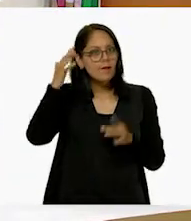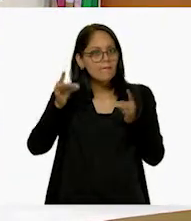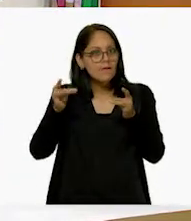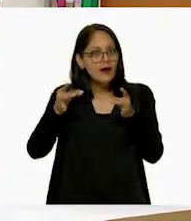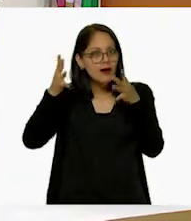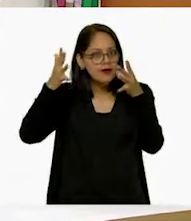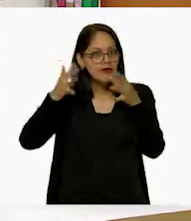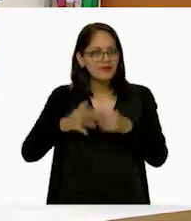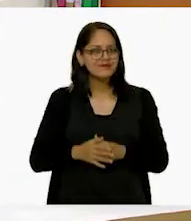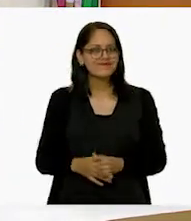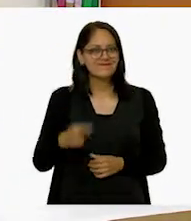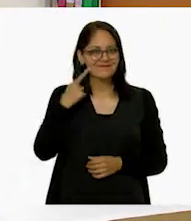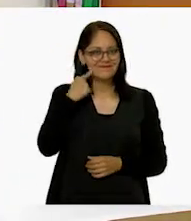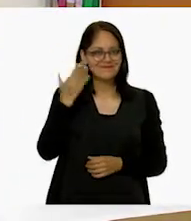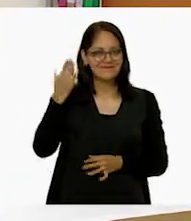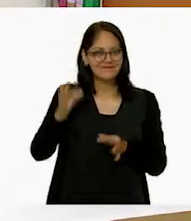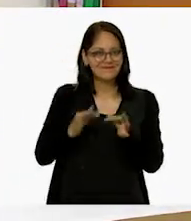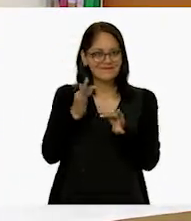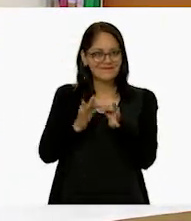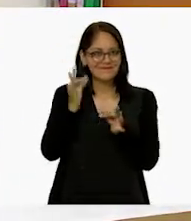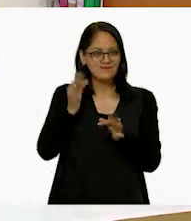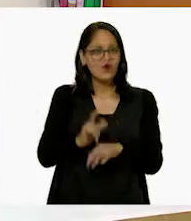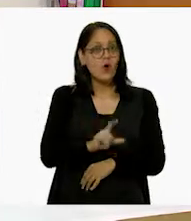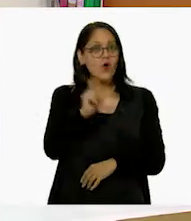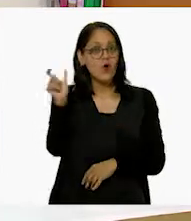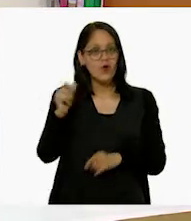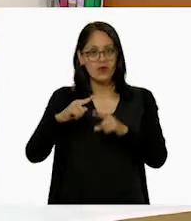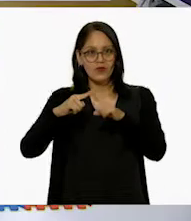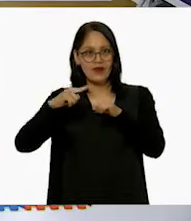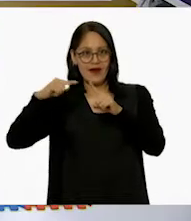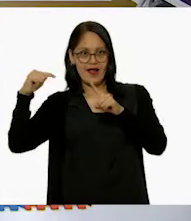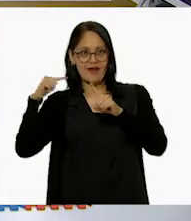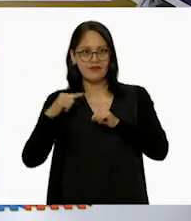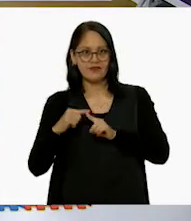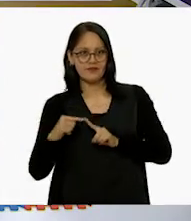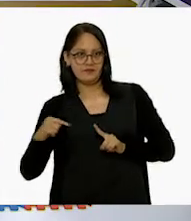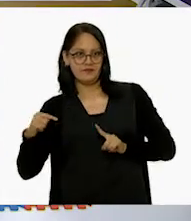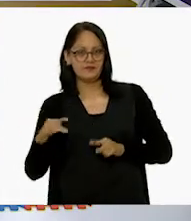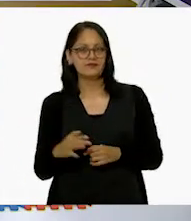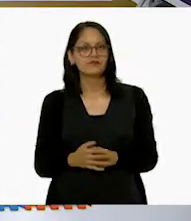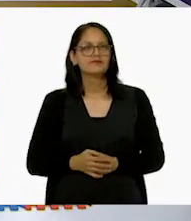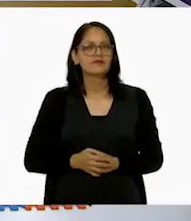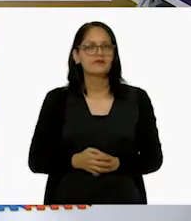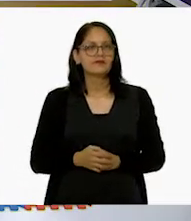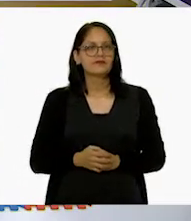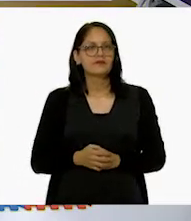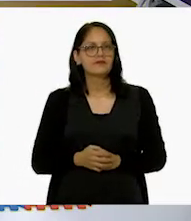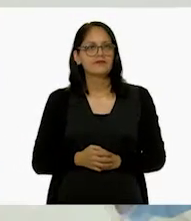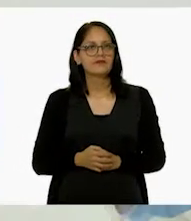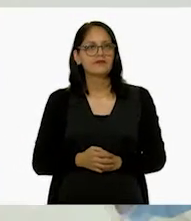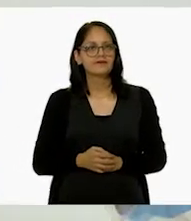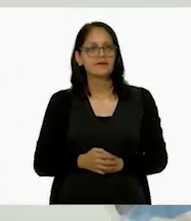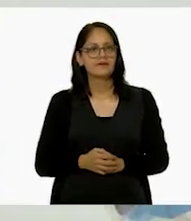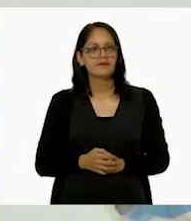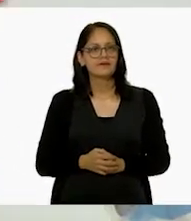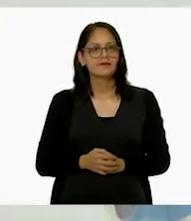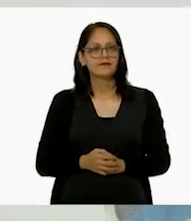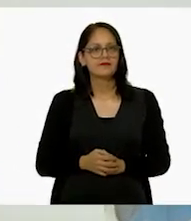Rombo. Listo. A ver. Voy a hacer otro lado largo. Ajá. Y a ver, aquí, aquí, aquí, aquí.